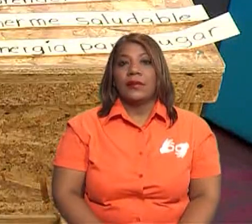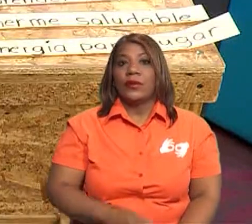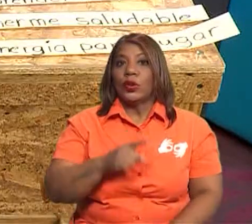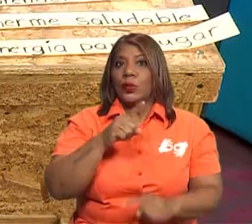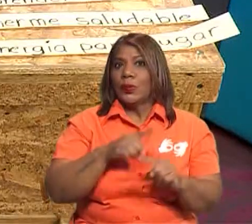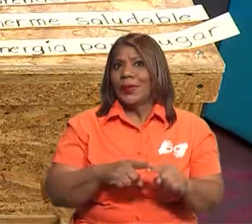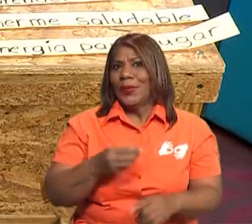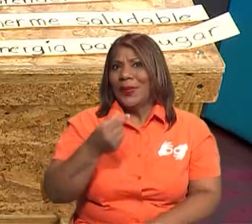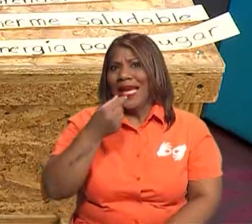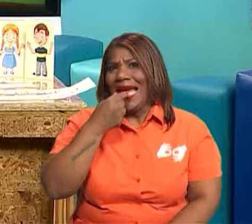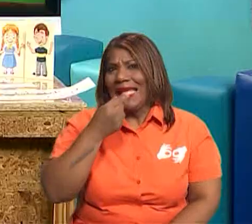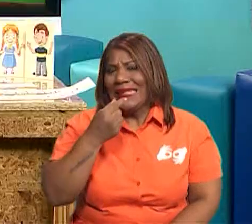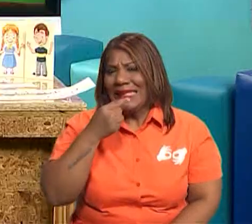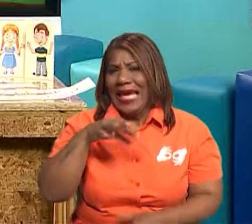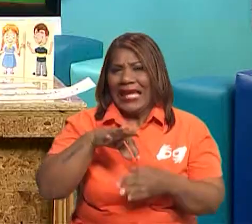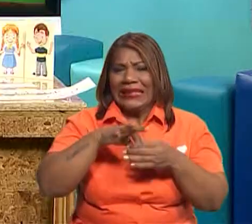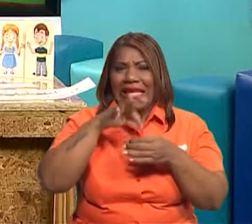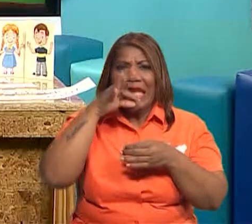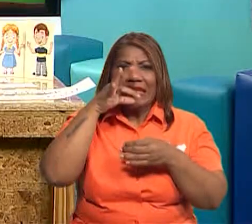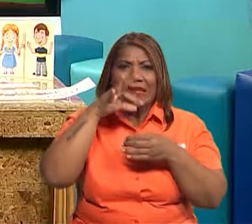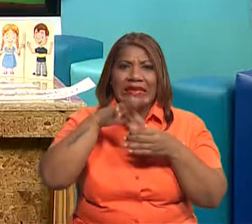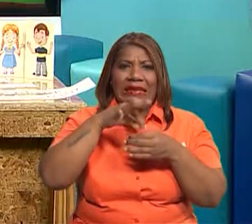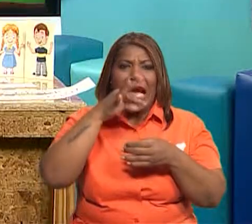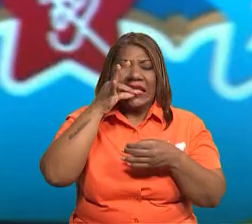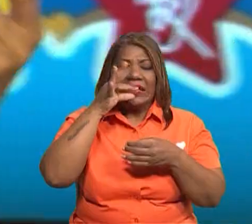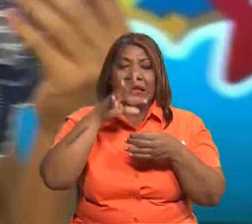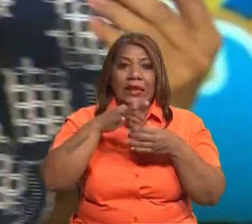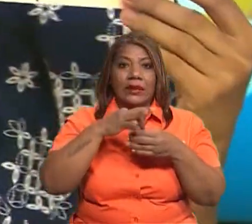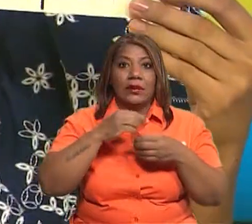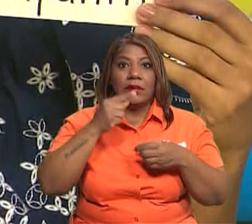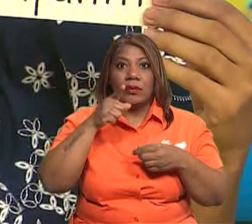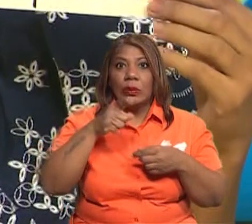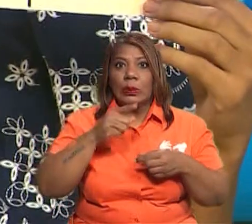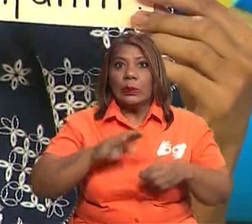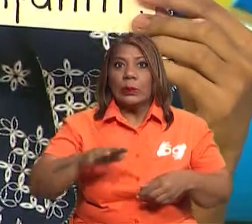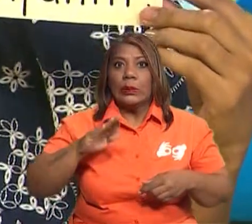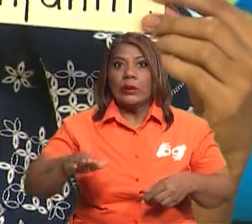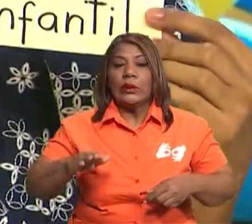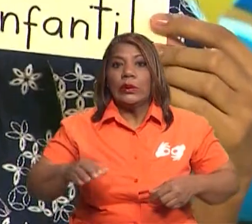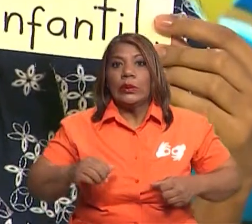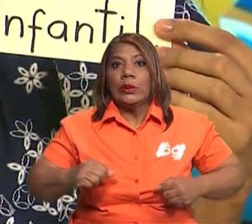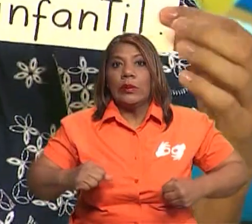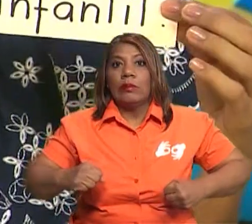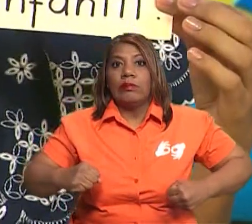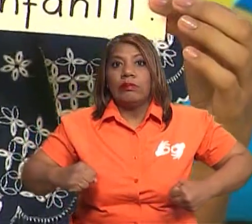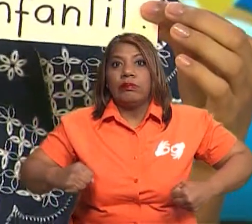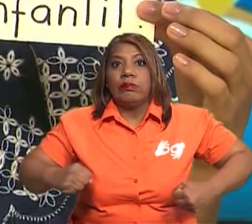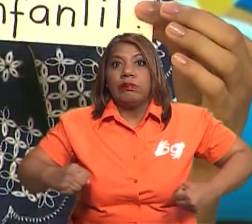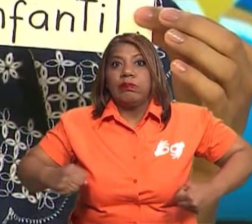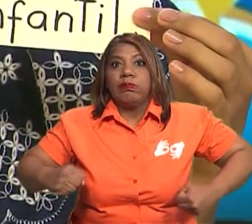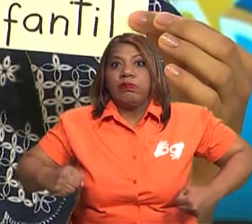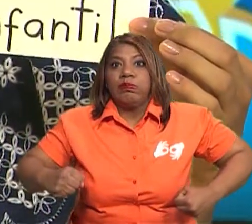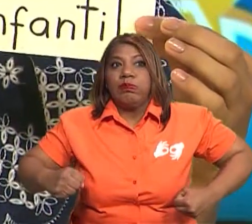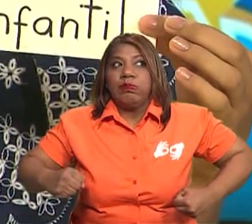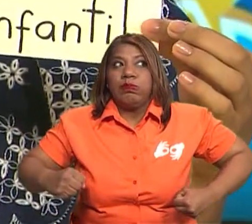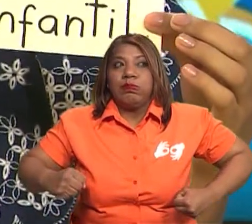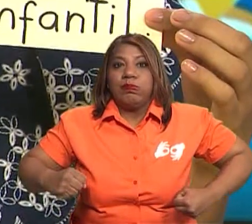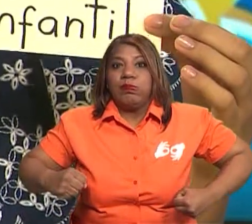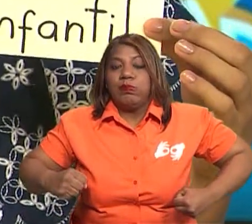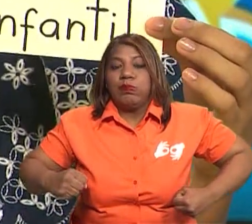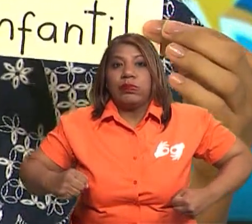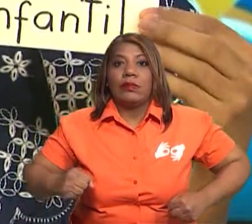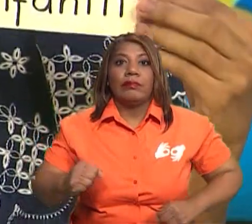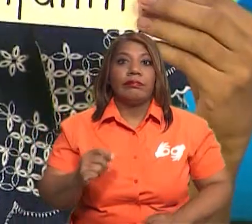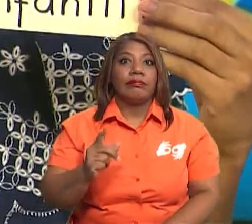consumirlos? ¿Por qué? Porque nos pueden ocasionar una obesidad infantil. Son deliciosos, pero no podemos